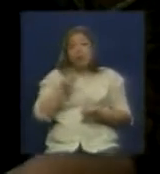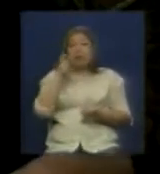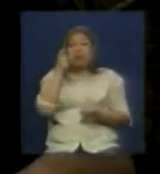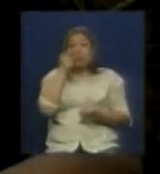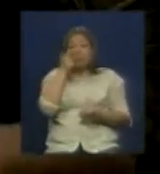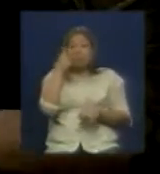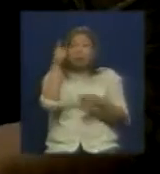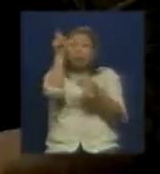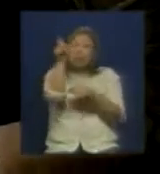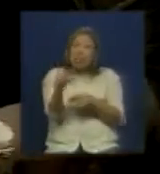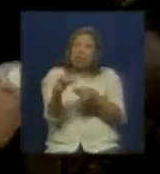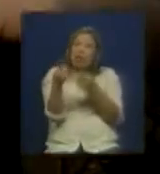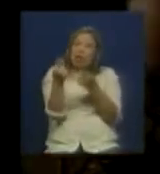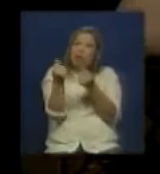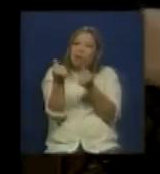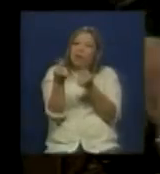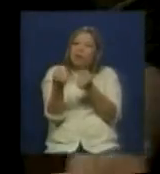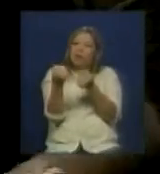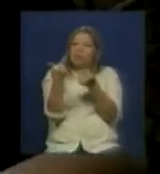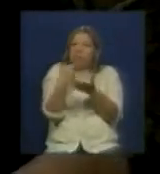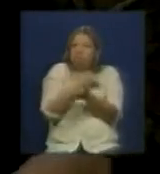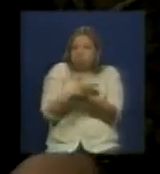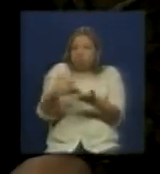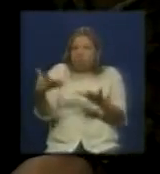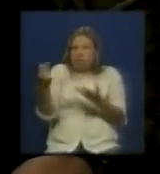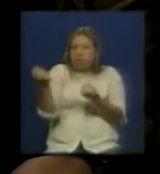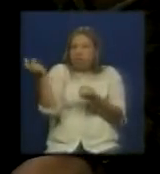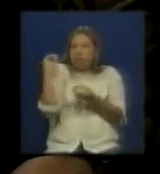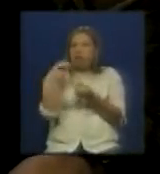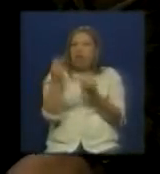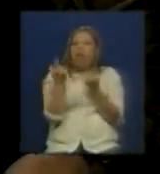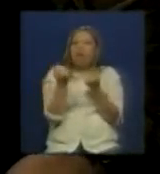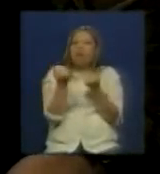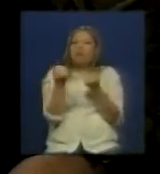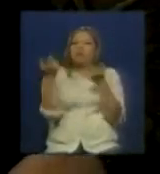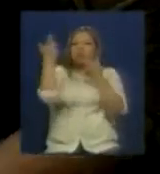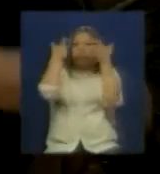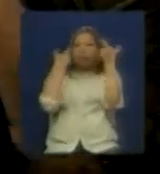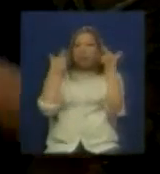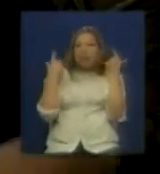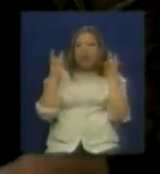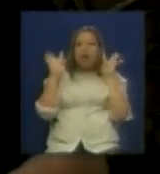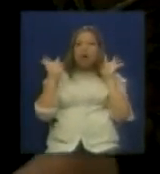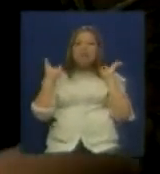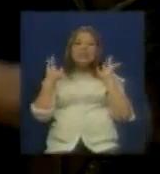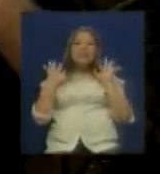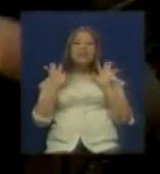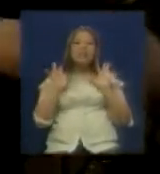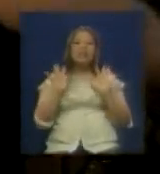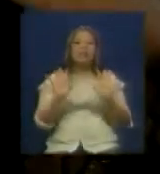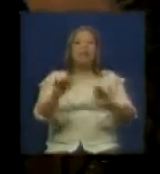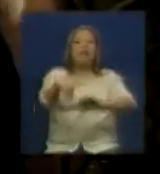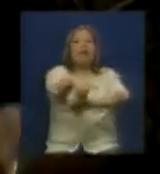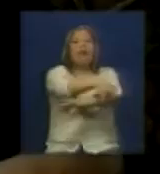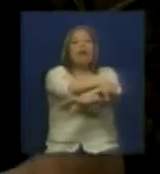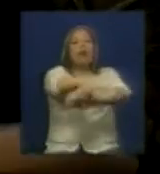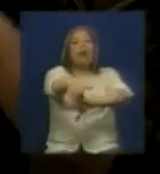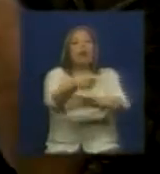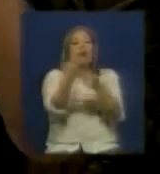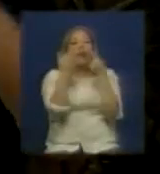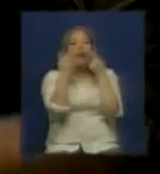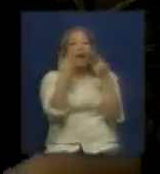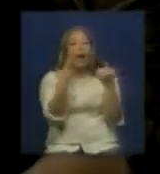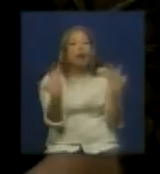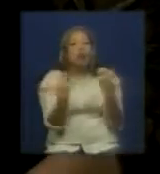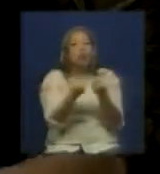pedestales se necesita vincularse a los sectores populares significa salir a las calles significa darle la cara al pueblo